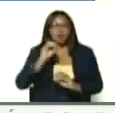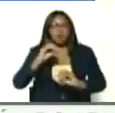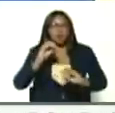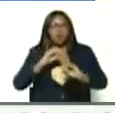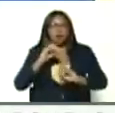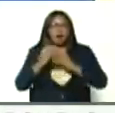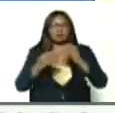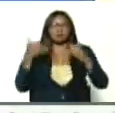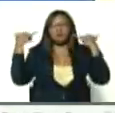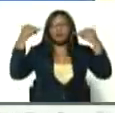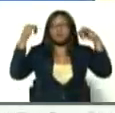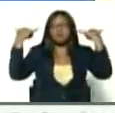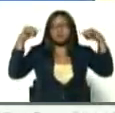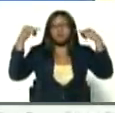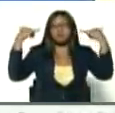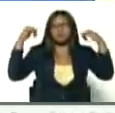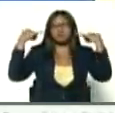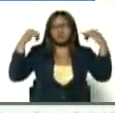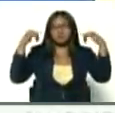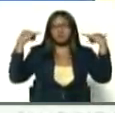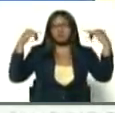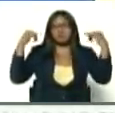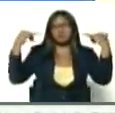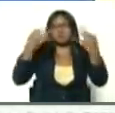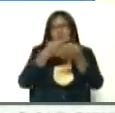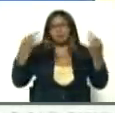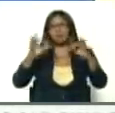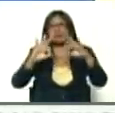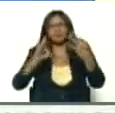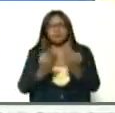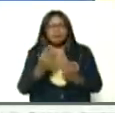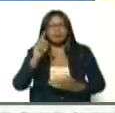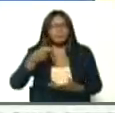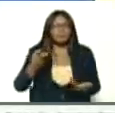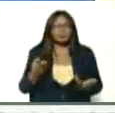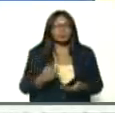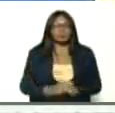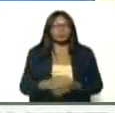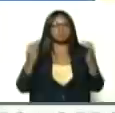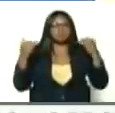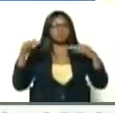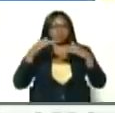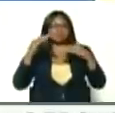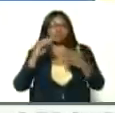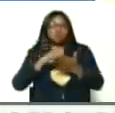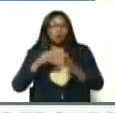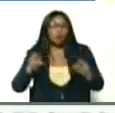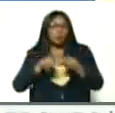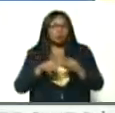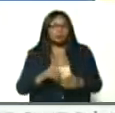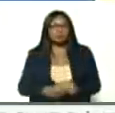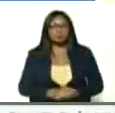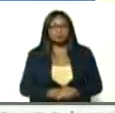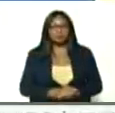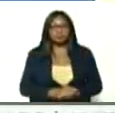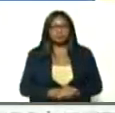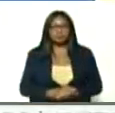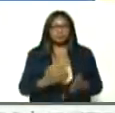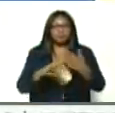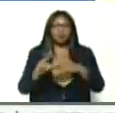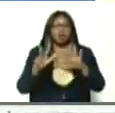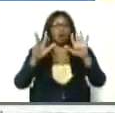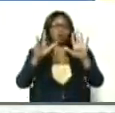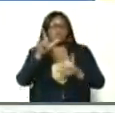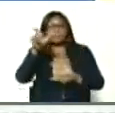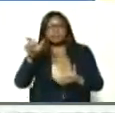una mega rumba, al nivel familiar, al nivel que le toca, y van, ocho